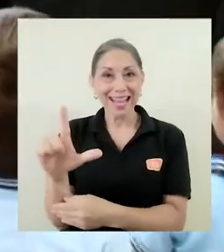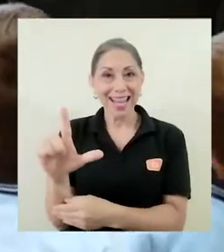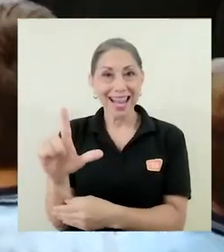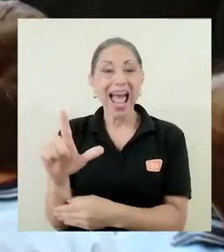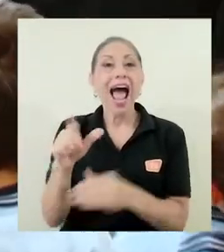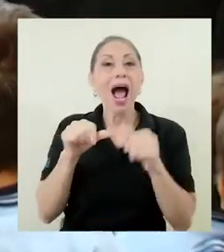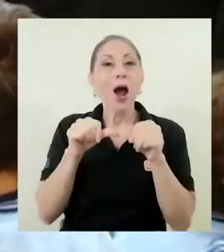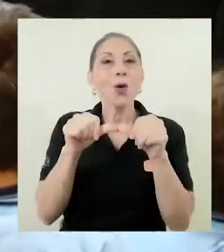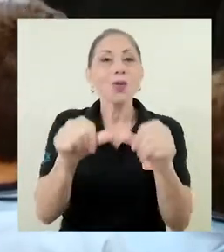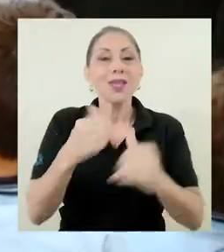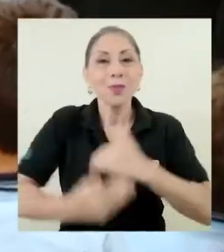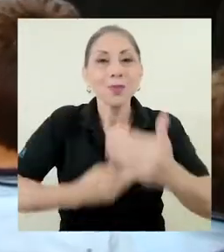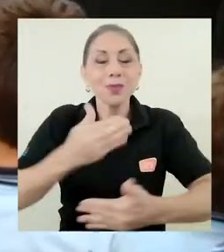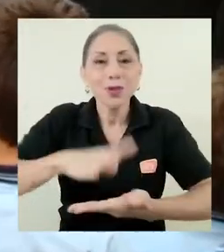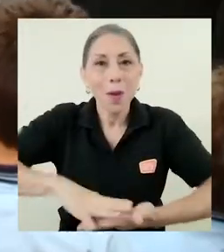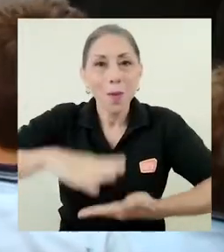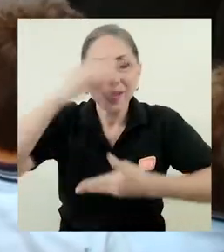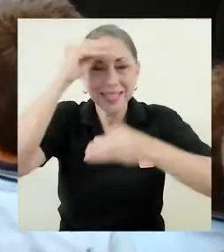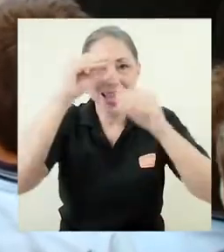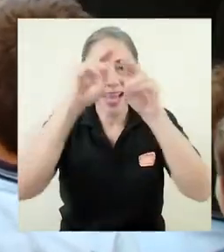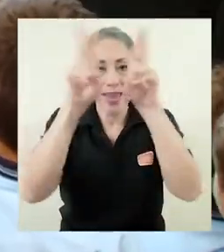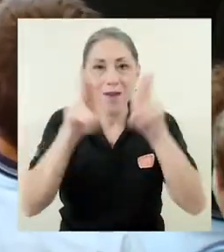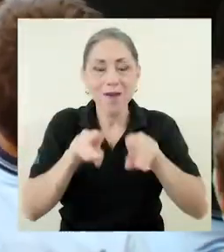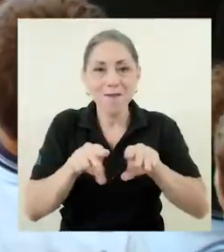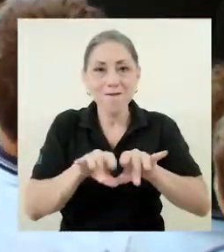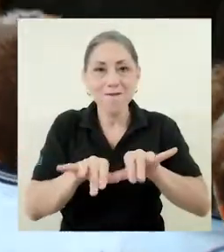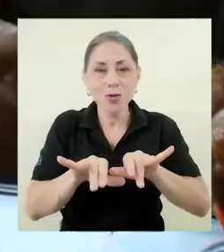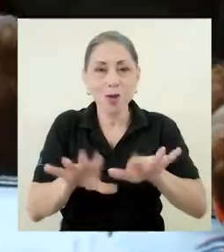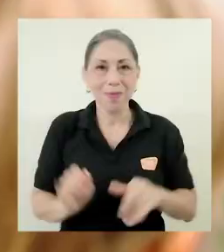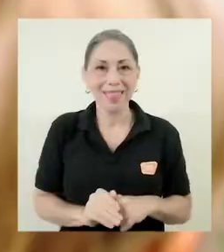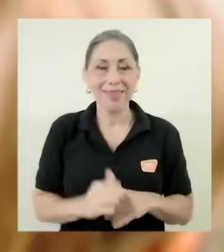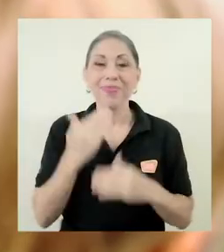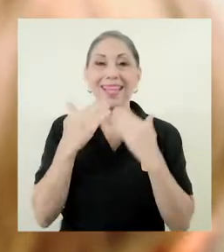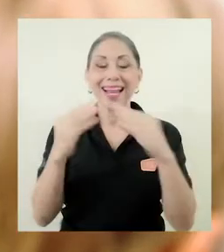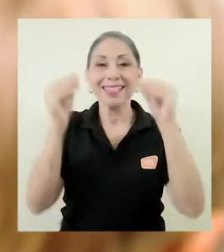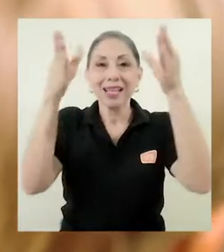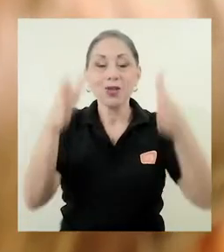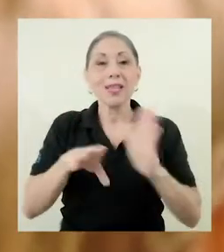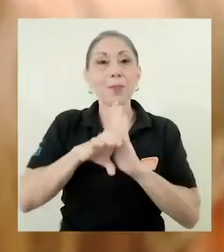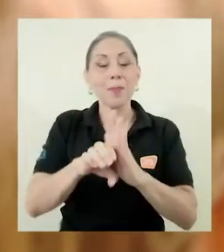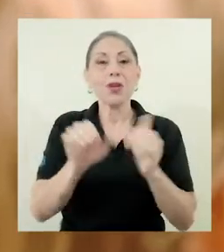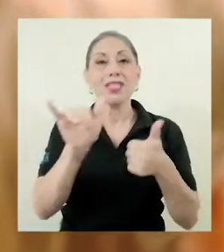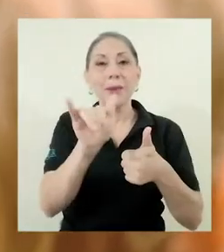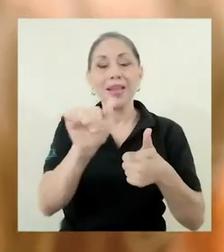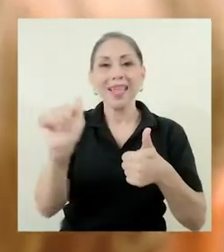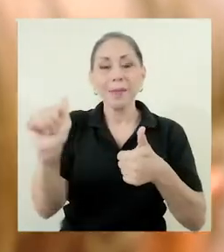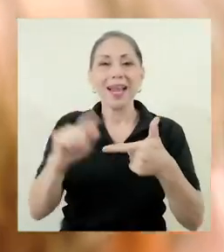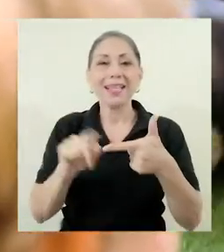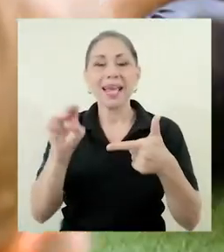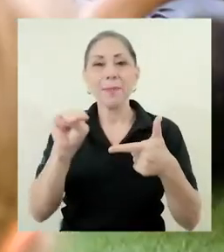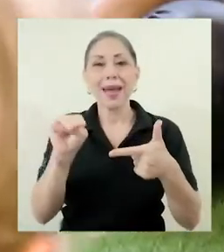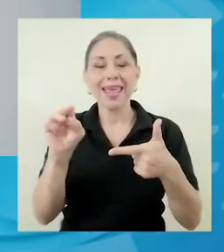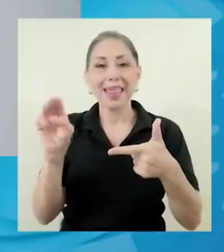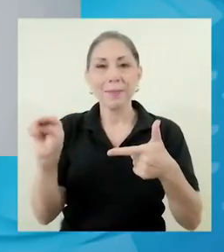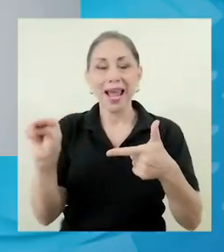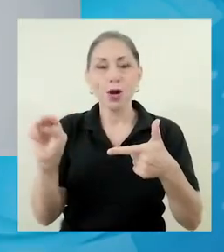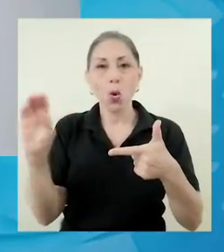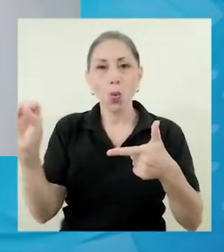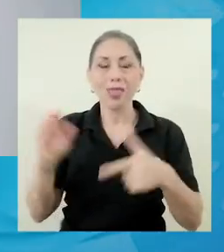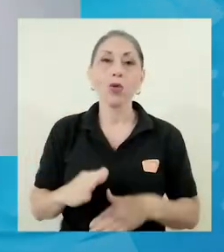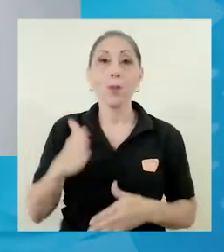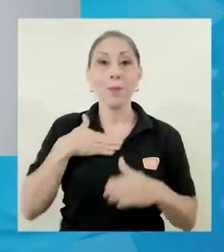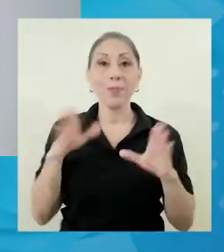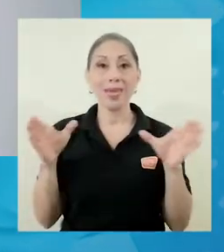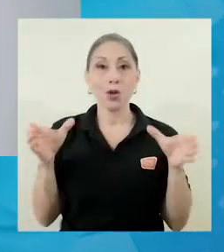aprendizaje virtualmente gracias a docentes como Yamilet Araya y María del Milagro Obando. Mi grupo es de